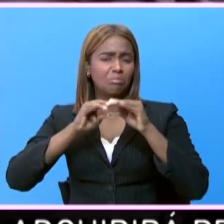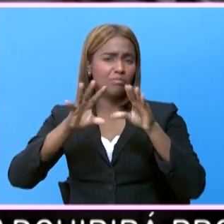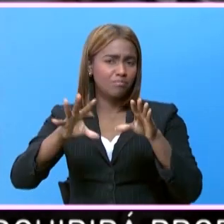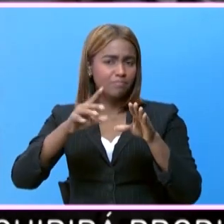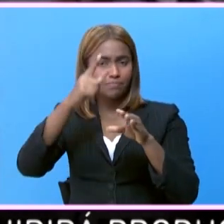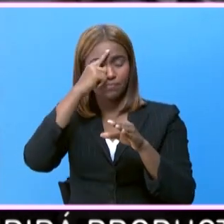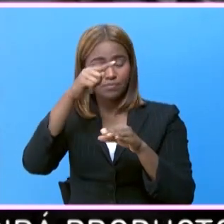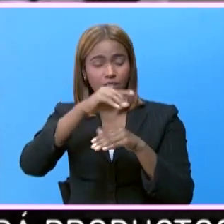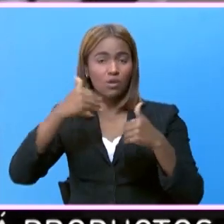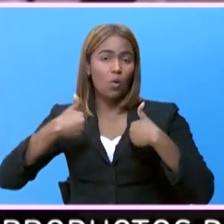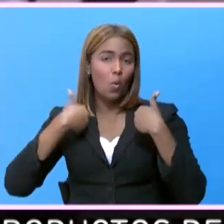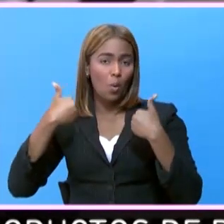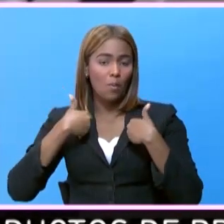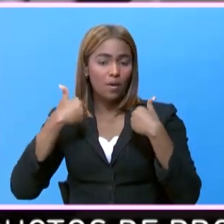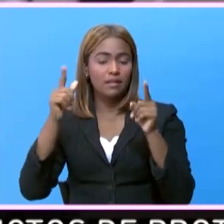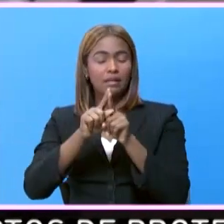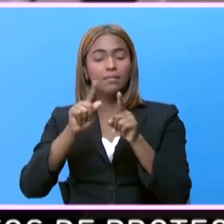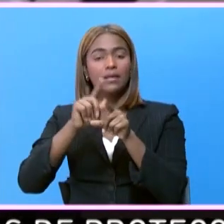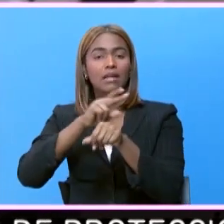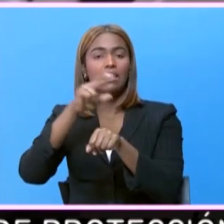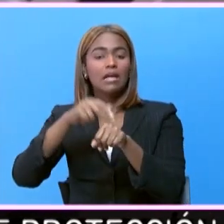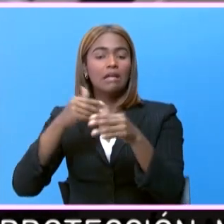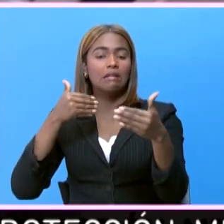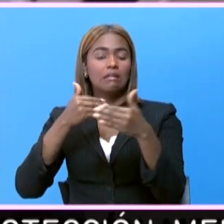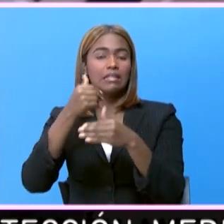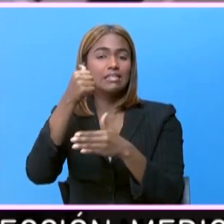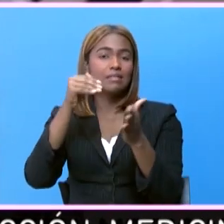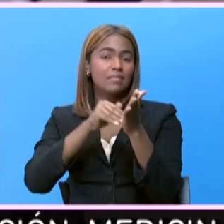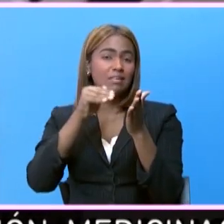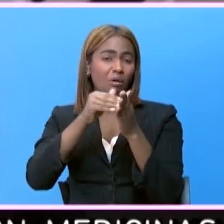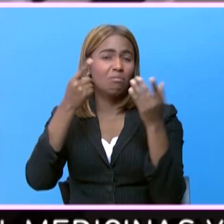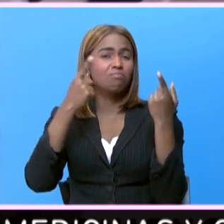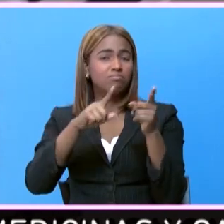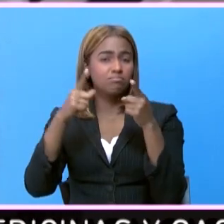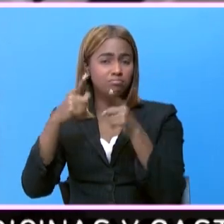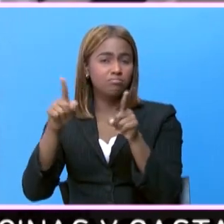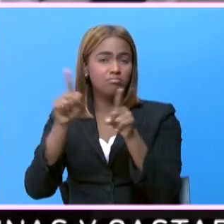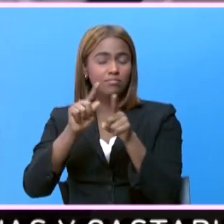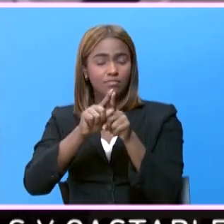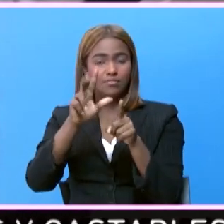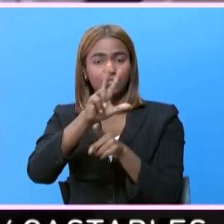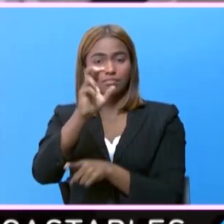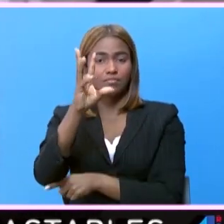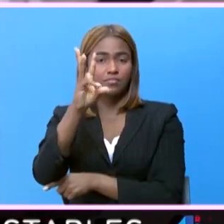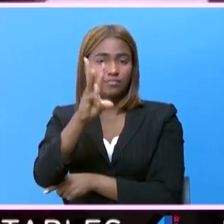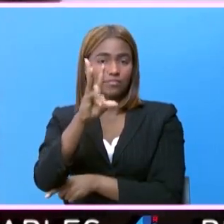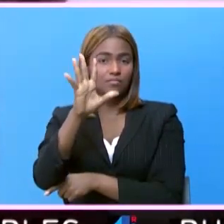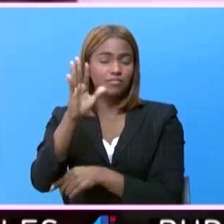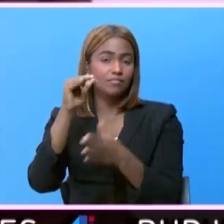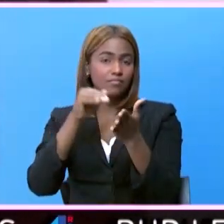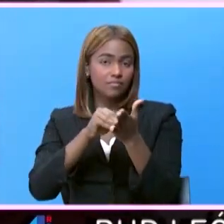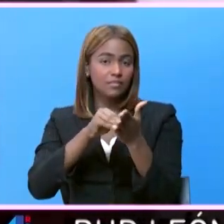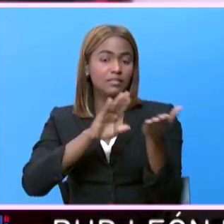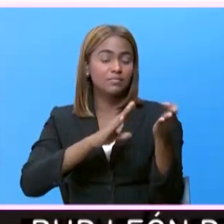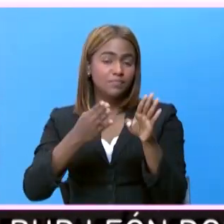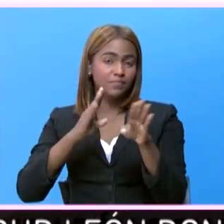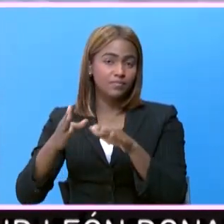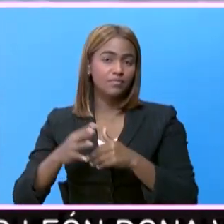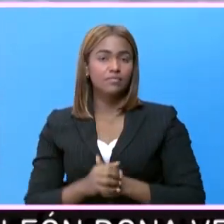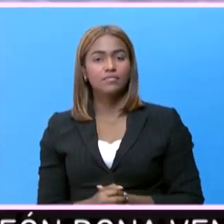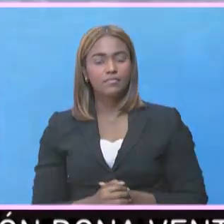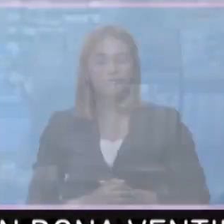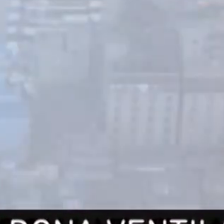entre los jóvenes, mientras la región se acerca a los 10 millones de casos y las 365 mil muertes.